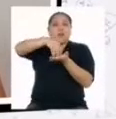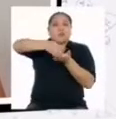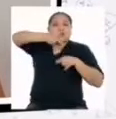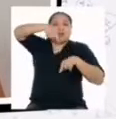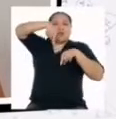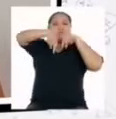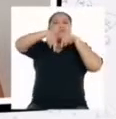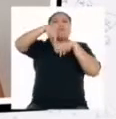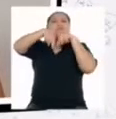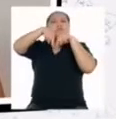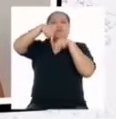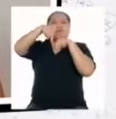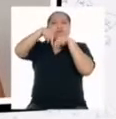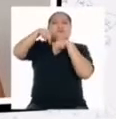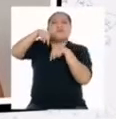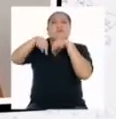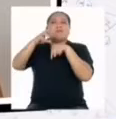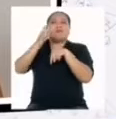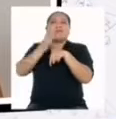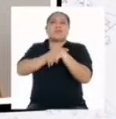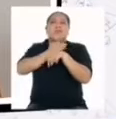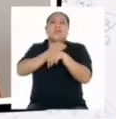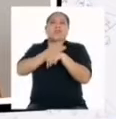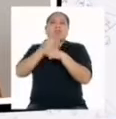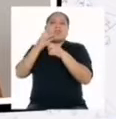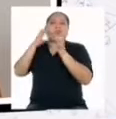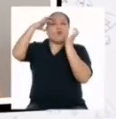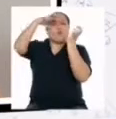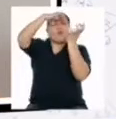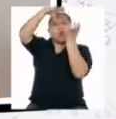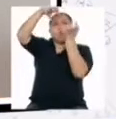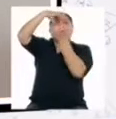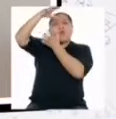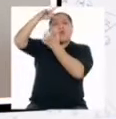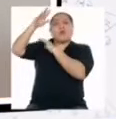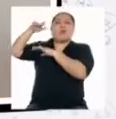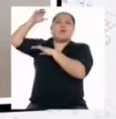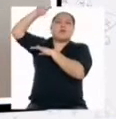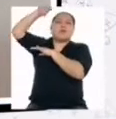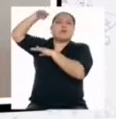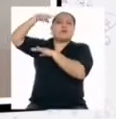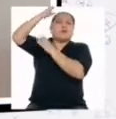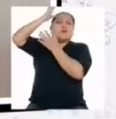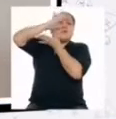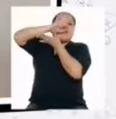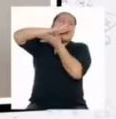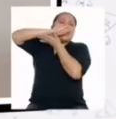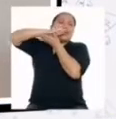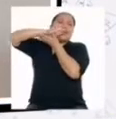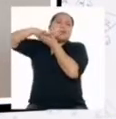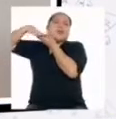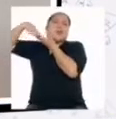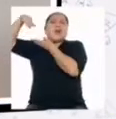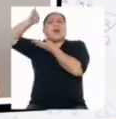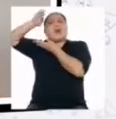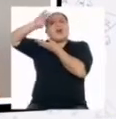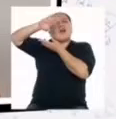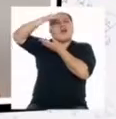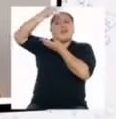mis zapatillas de puntas, me siento como una nube que huele en el cielo deslizándose por el aire.